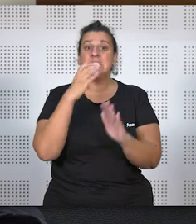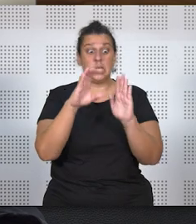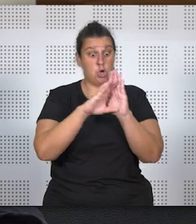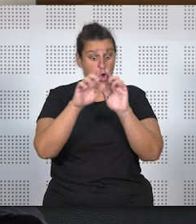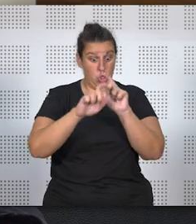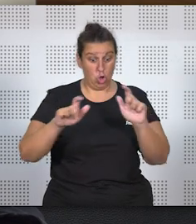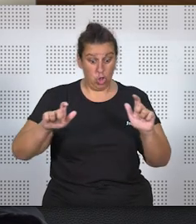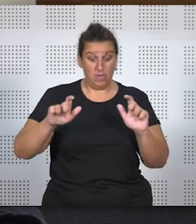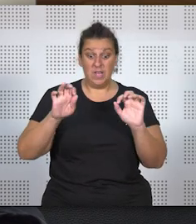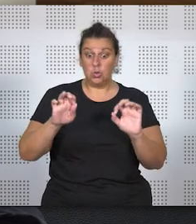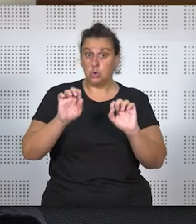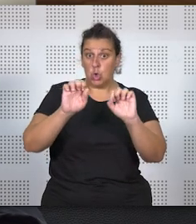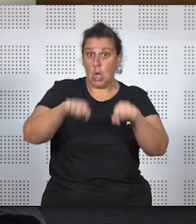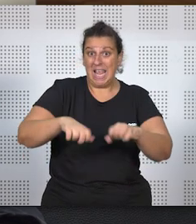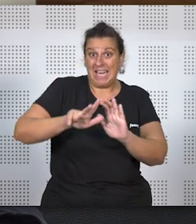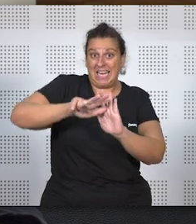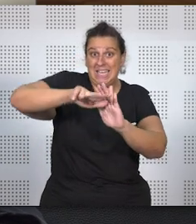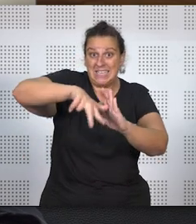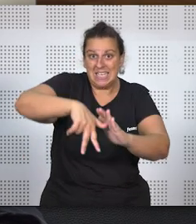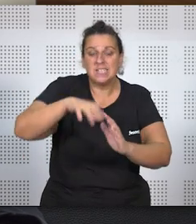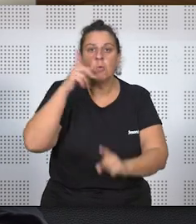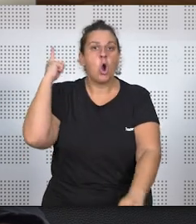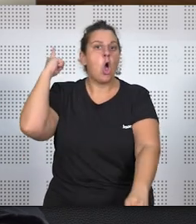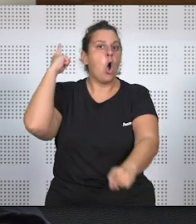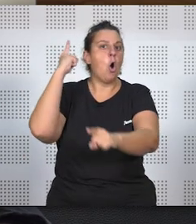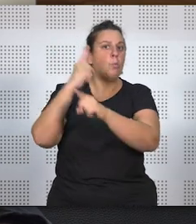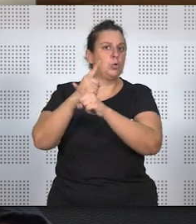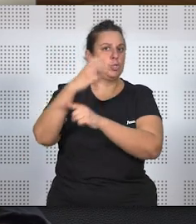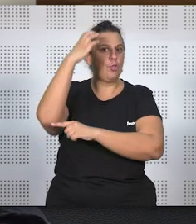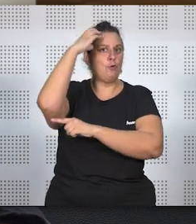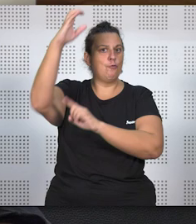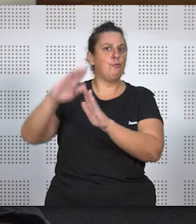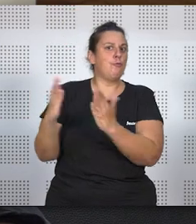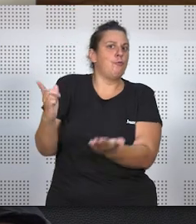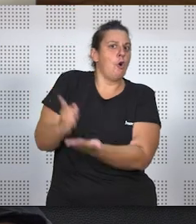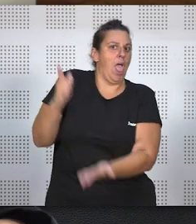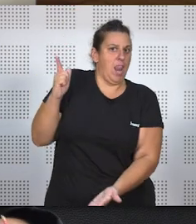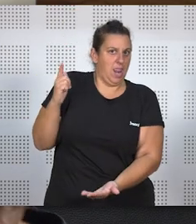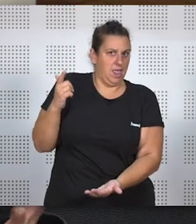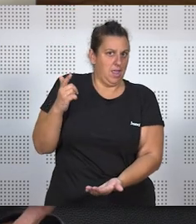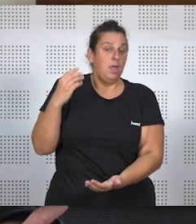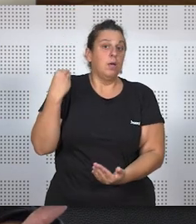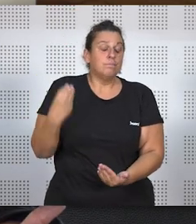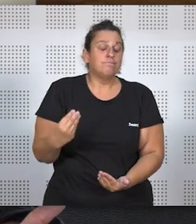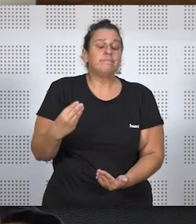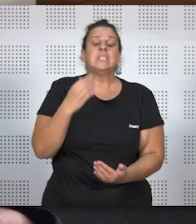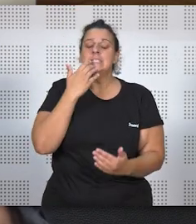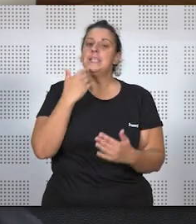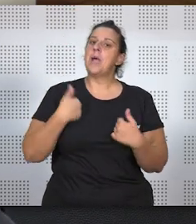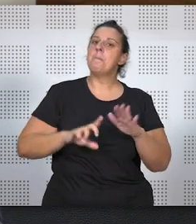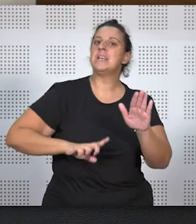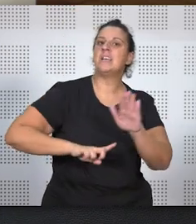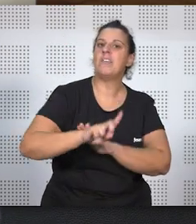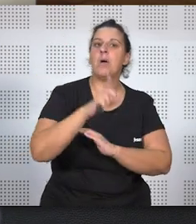Código se retrasa, justamente es por la oposición foral, y si el Código se aprueba, es porque acepta, junto con el régimen común,